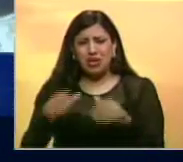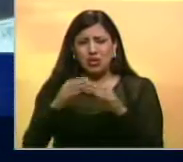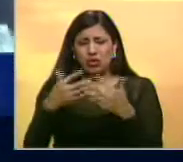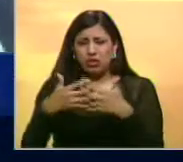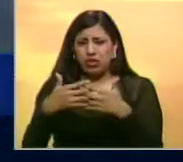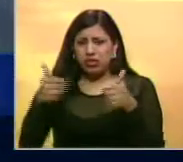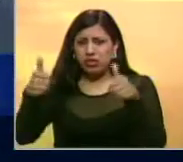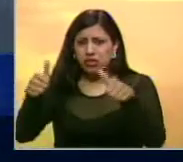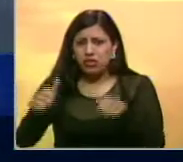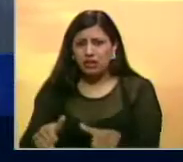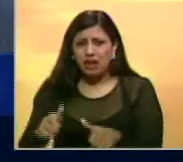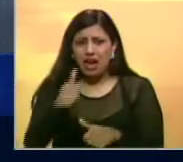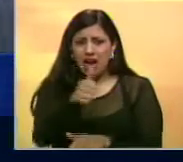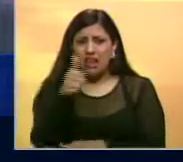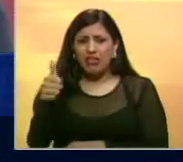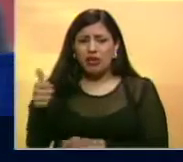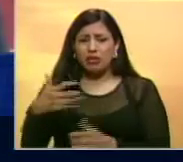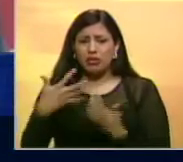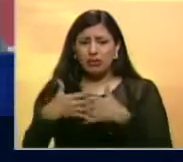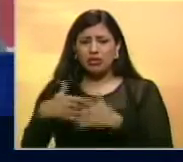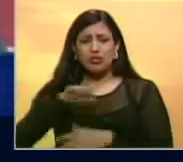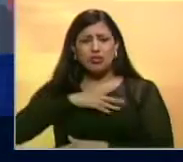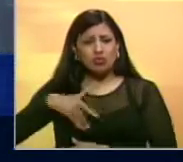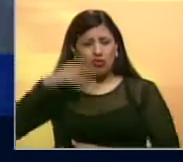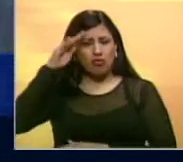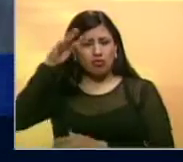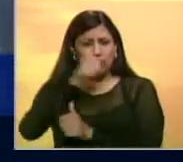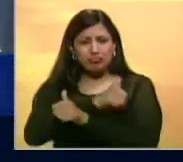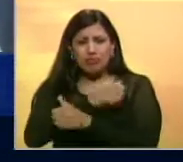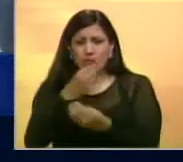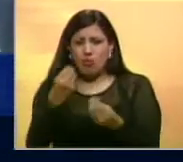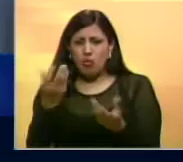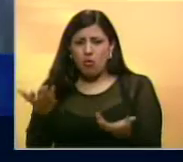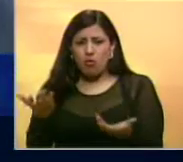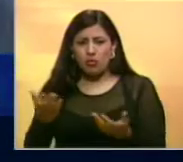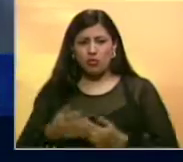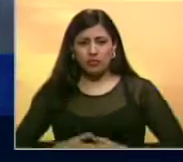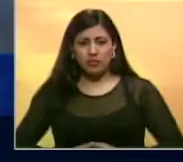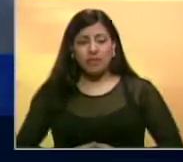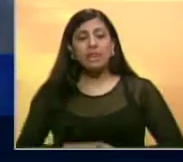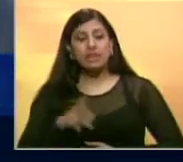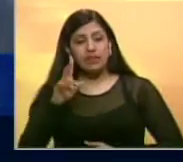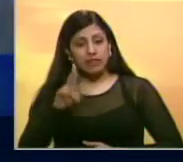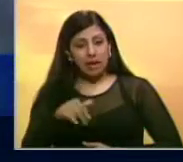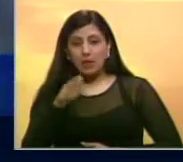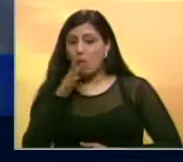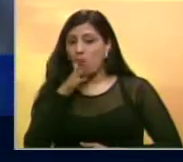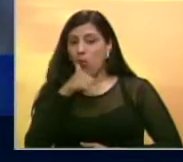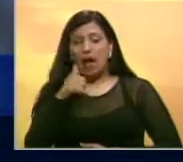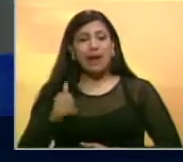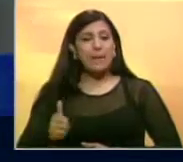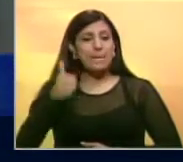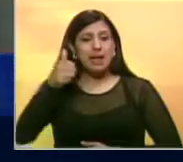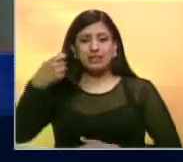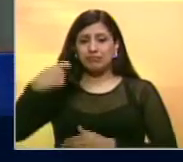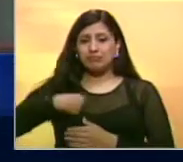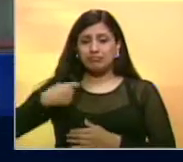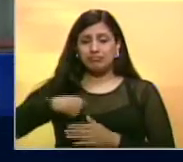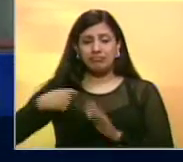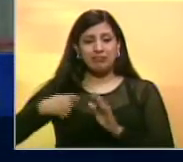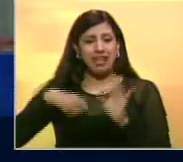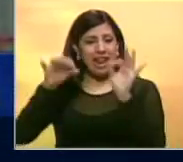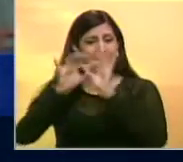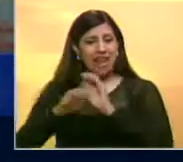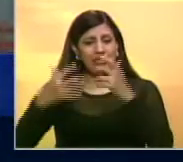producción de cada una de las empresas. nuestro futuro, es nuestro trabajo que está comprometido. Resaltaron que no ha existido más inversión en estas